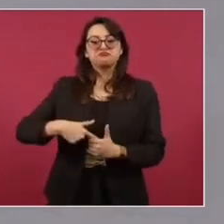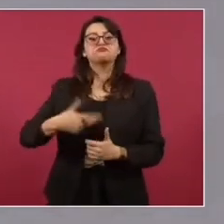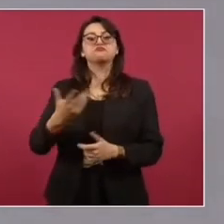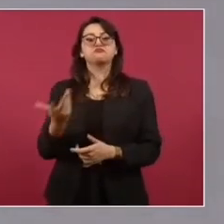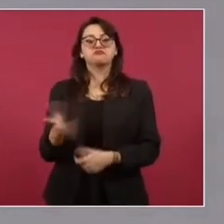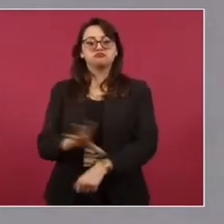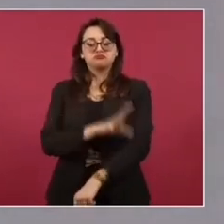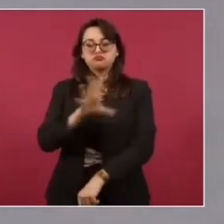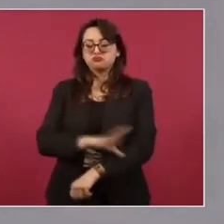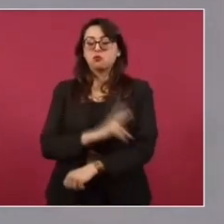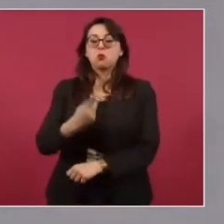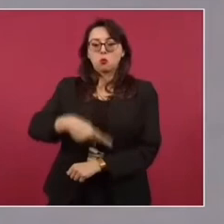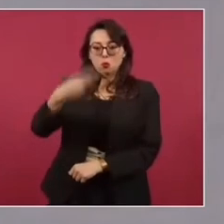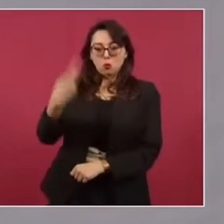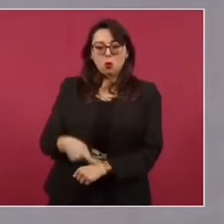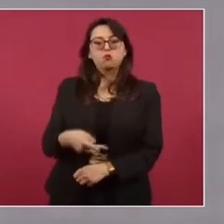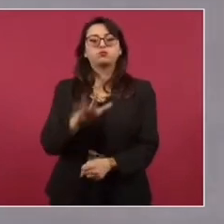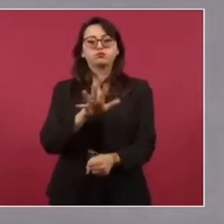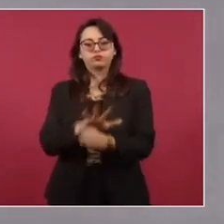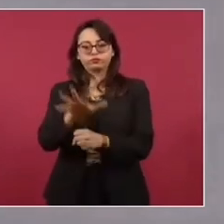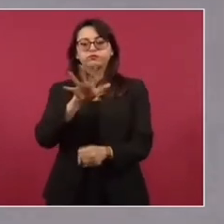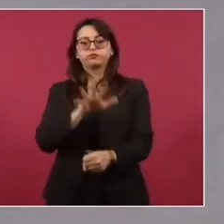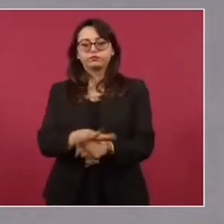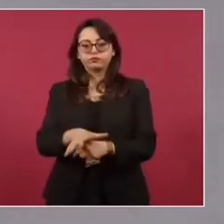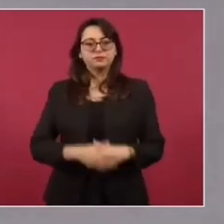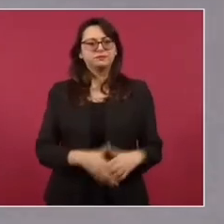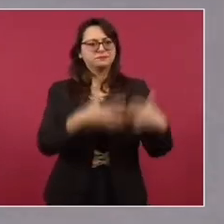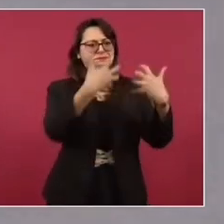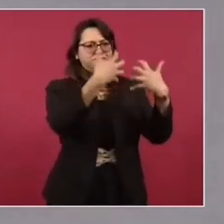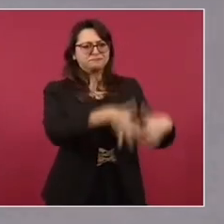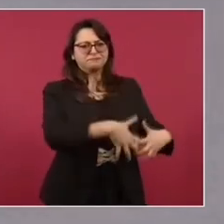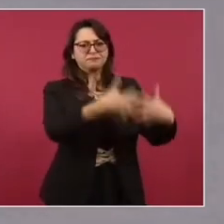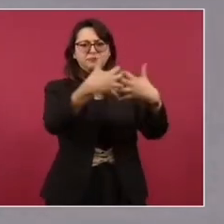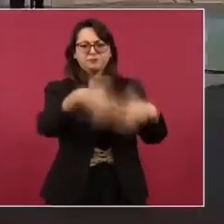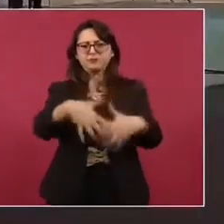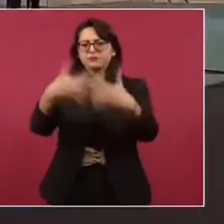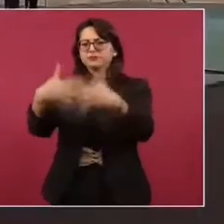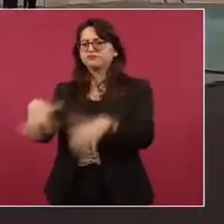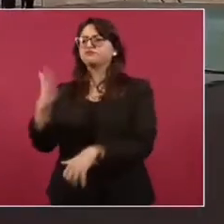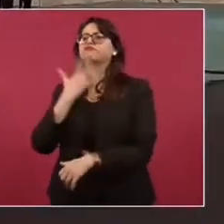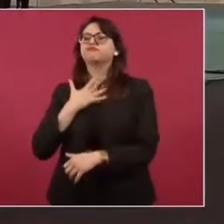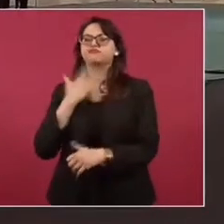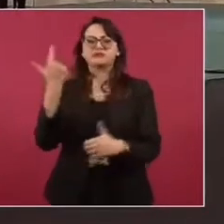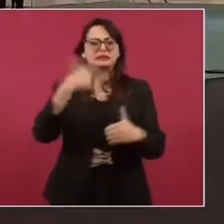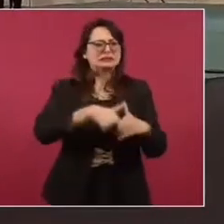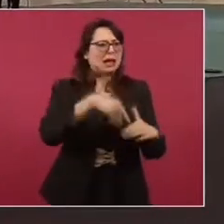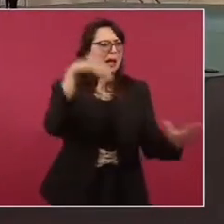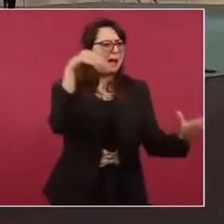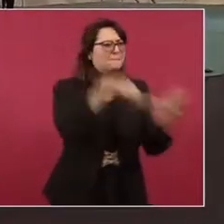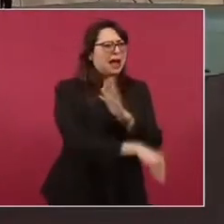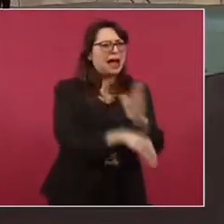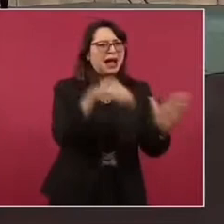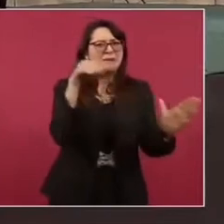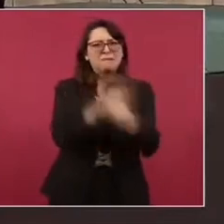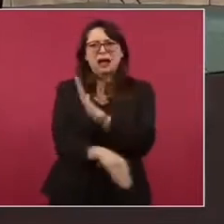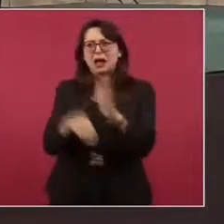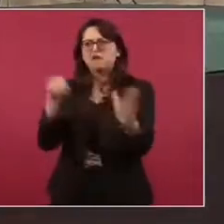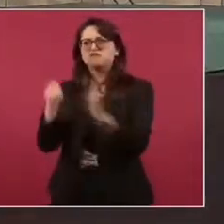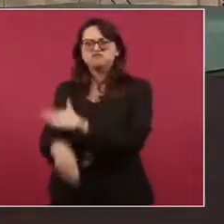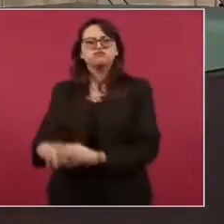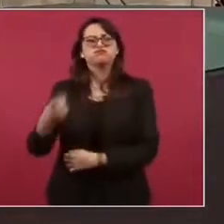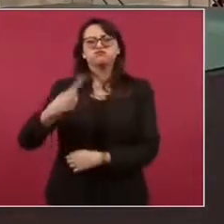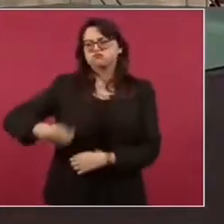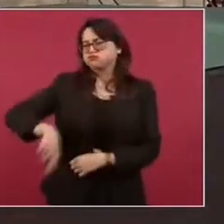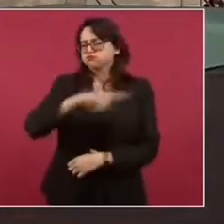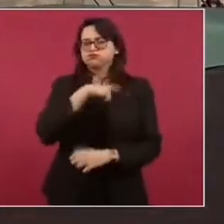fuimos al rescate de nuestras refinerías que estaban en completo abandono y con ello